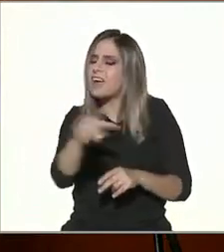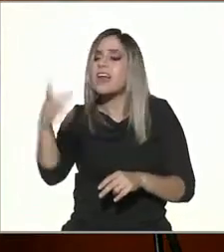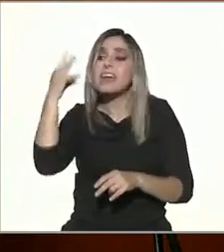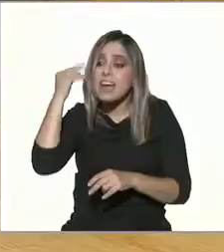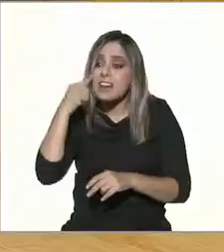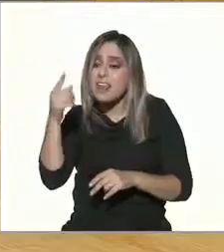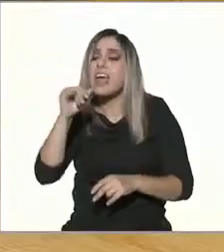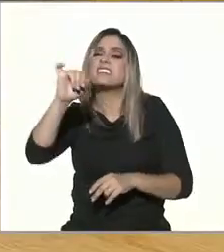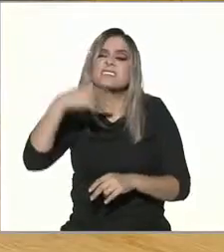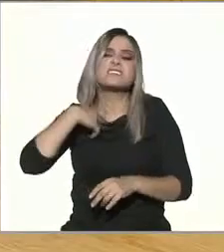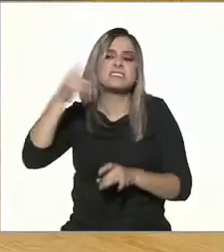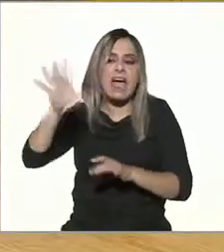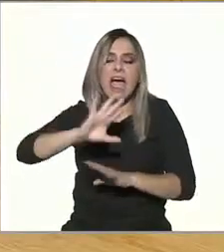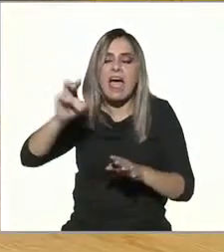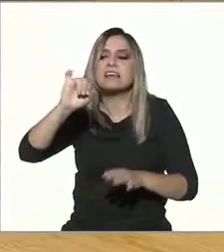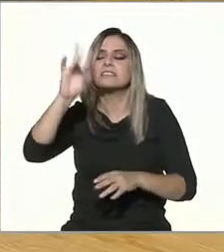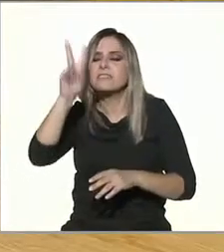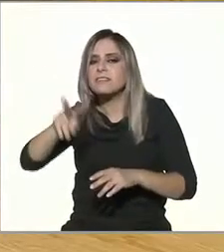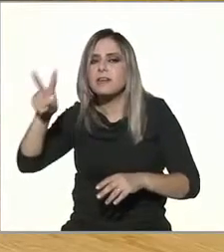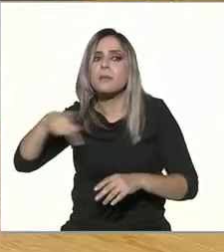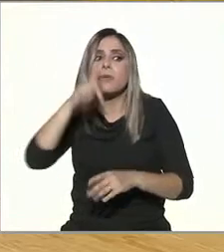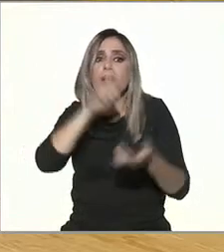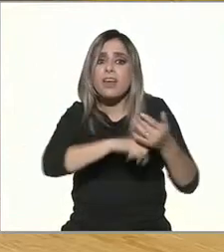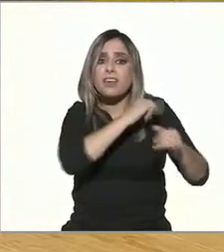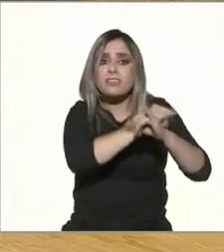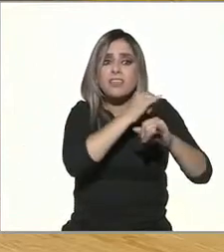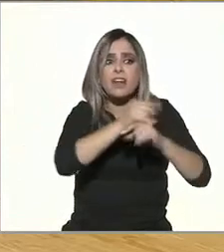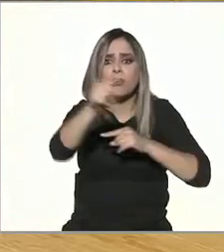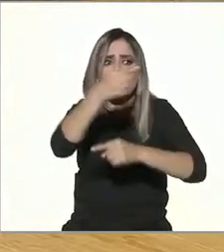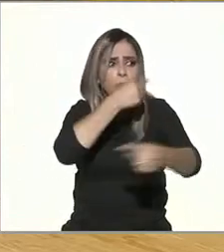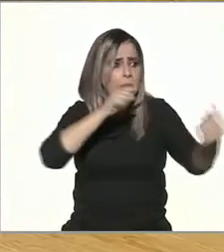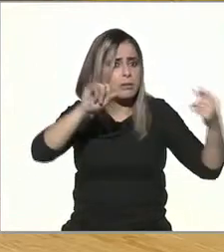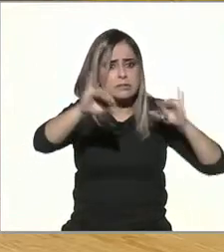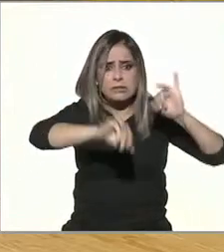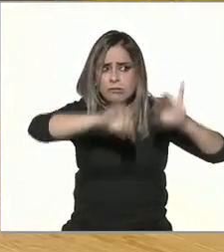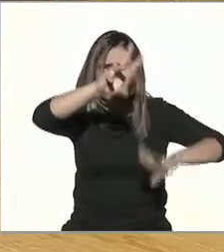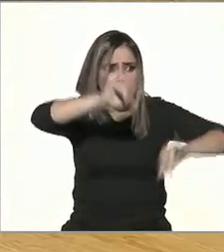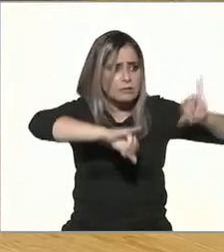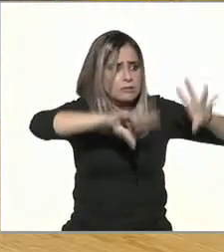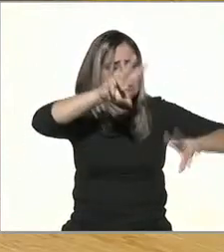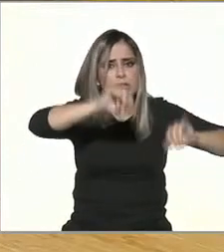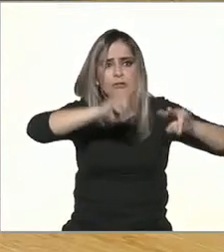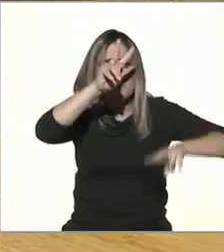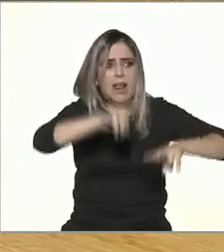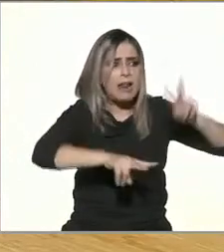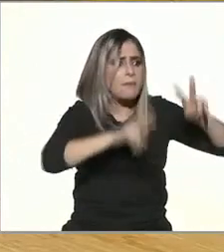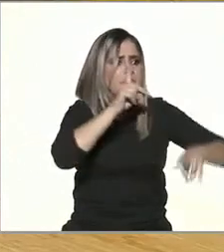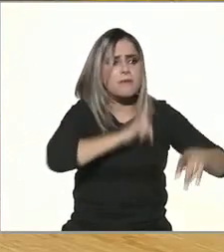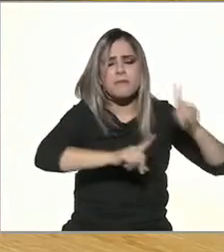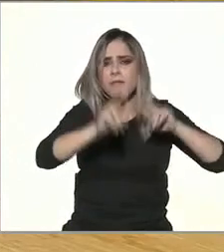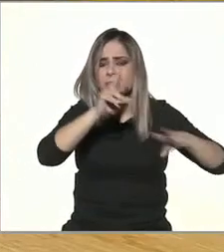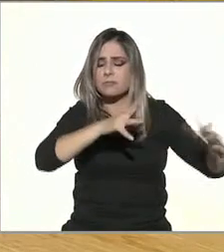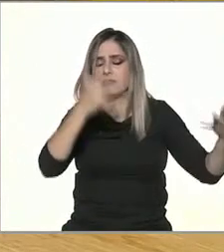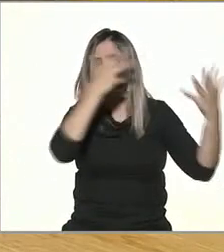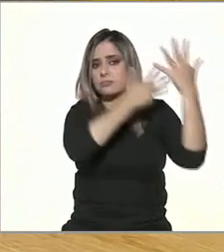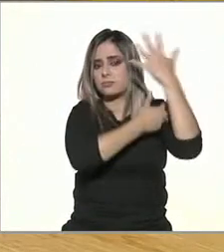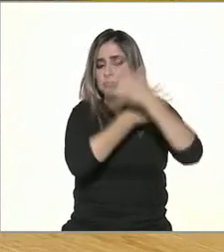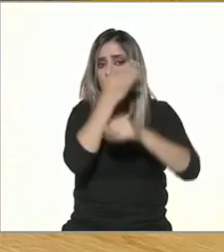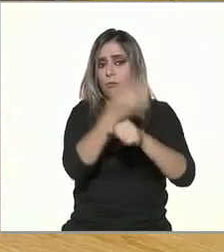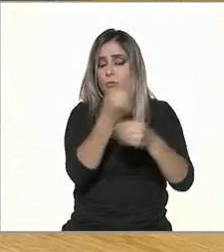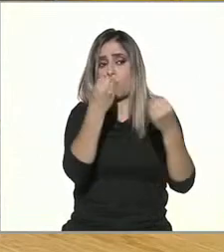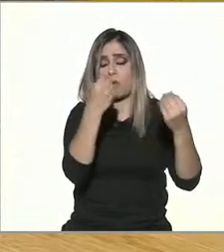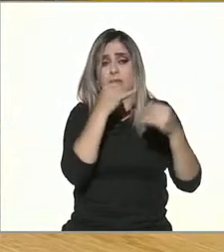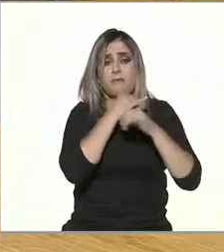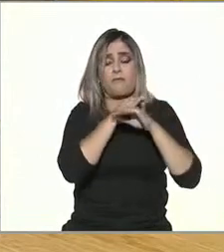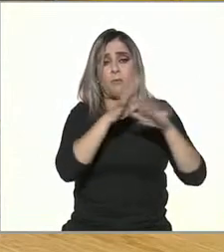un marco referencial de lo que es verdad. Y ahí viene una problemática todavía peor en el escenario digamos de